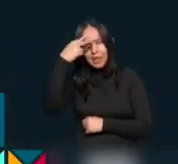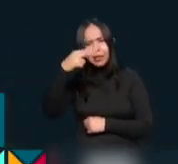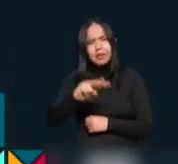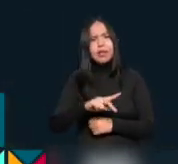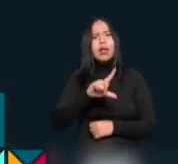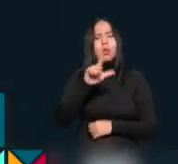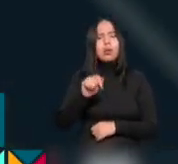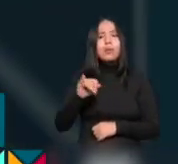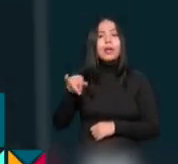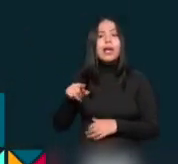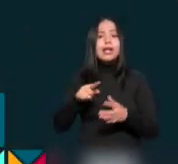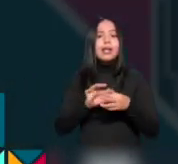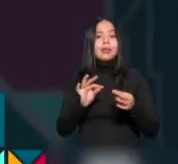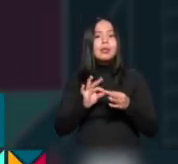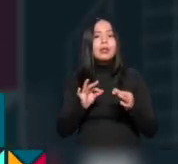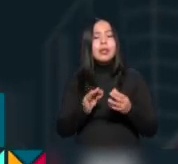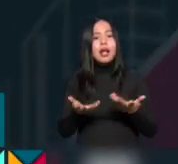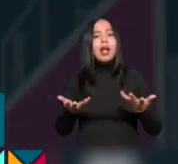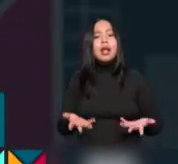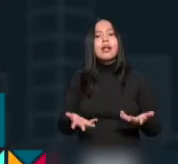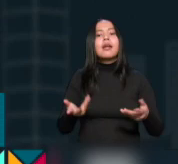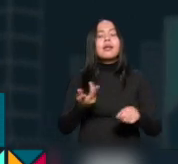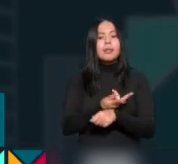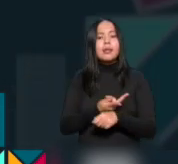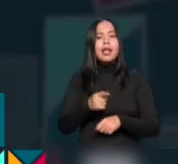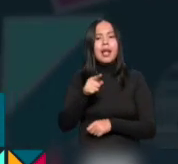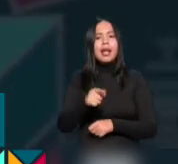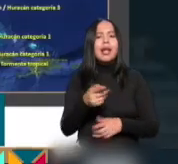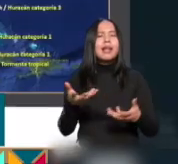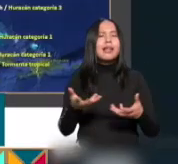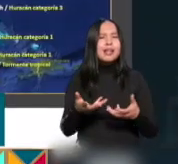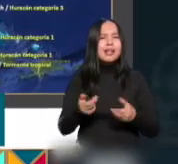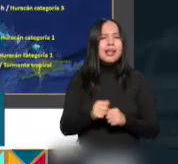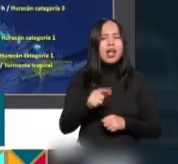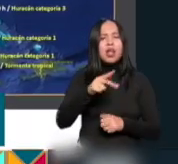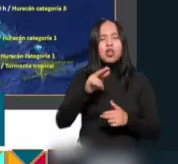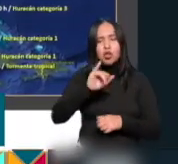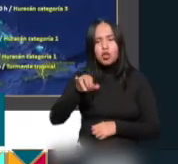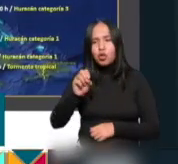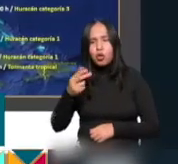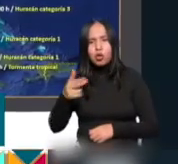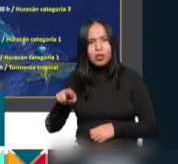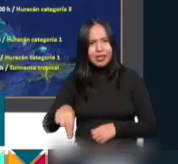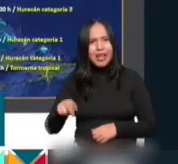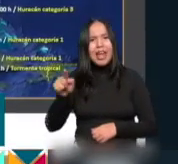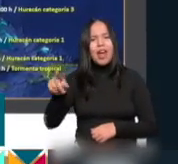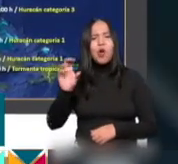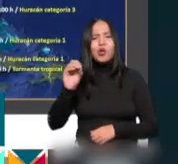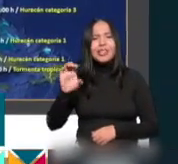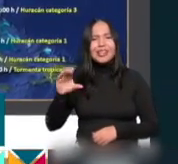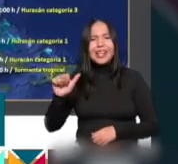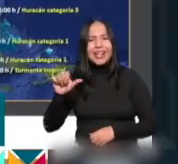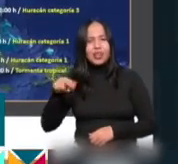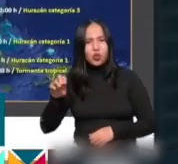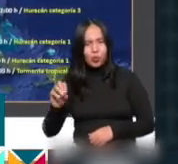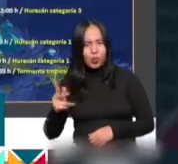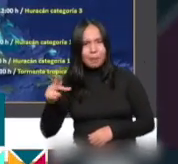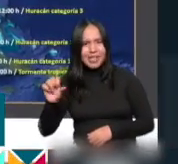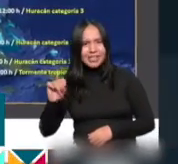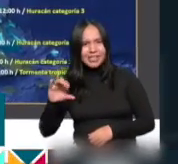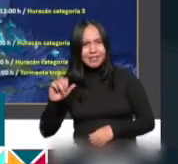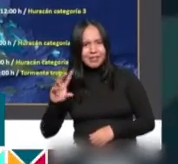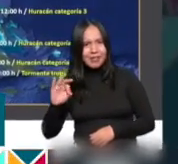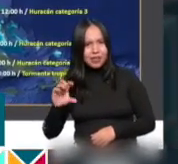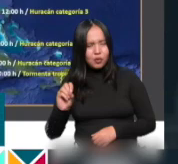dependencia informó que se formó una zona de baja presión que interactúa con los remanentes de John en el Océano Pacífico y detalló que presenta 50